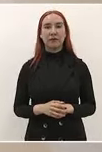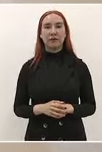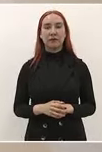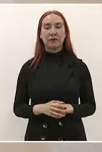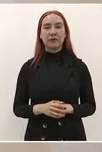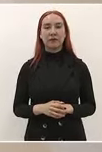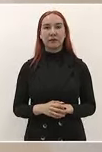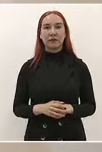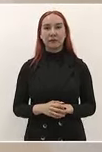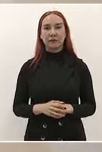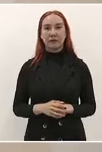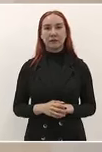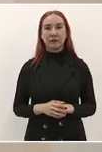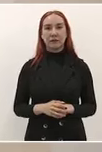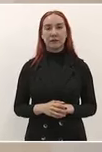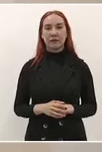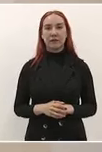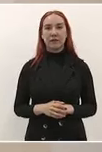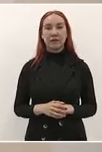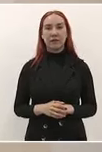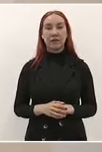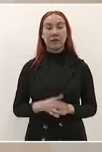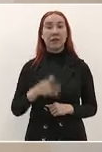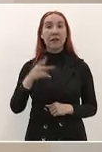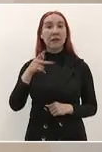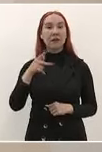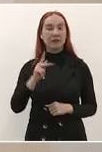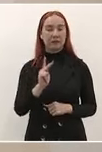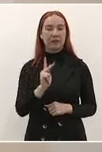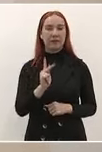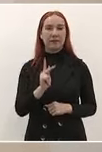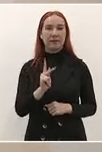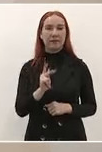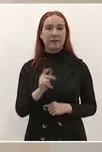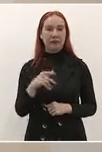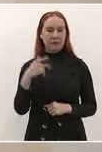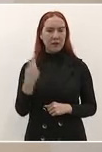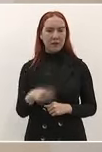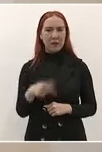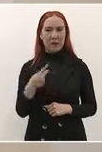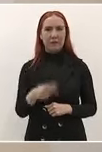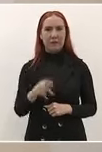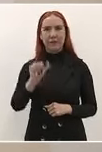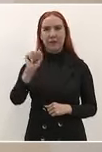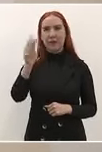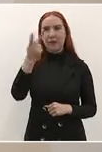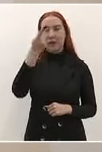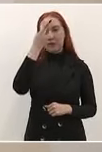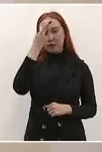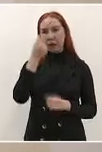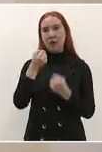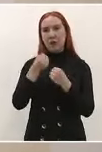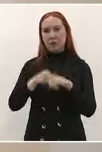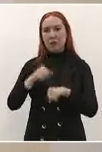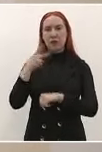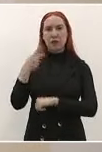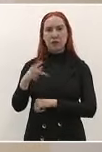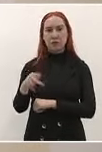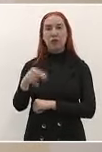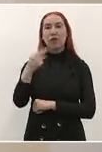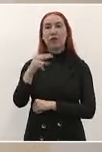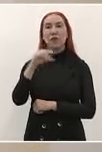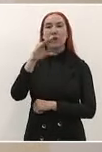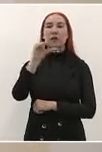San Luis era su sobrino Camilo Arriaga